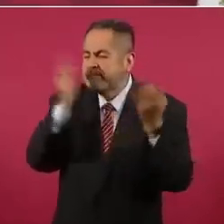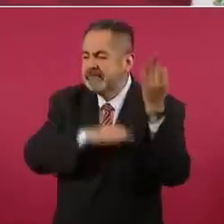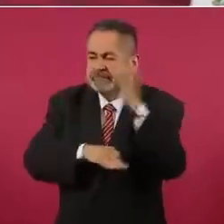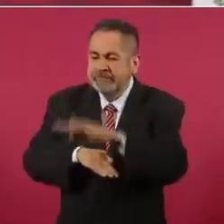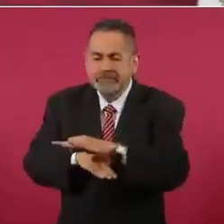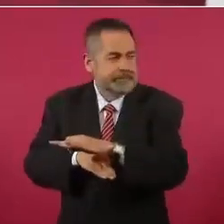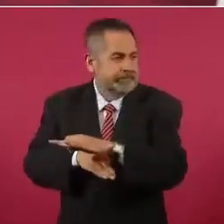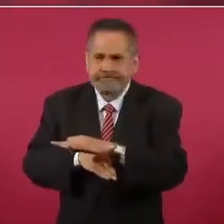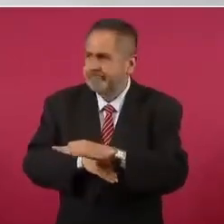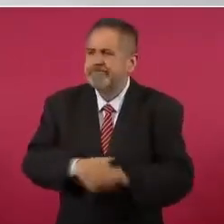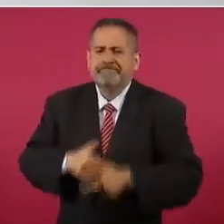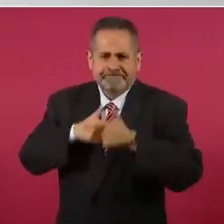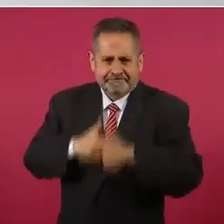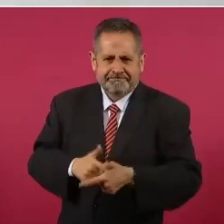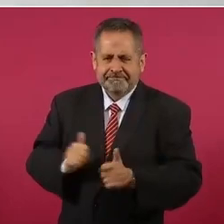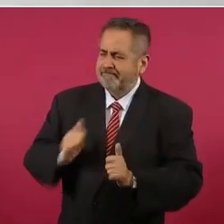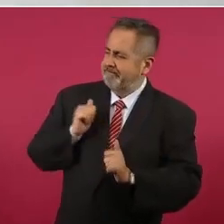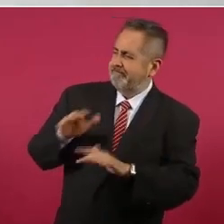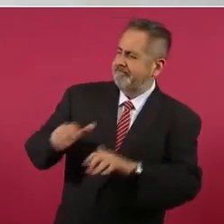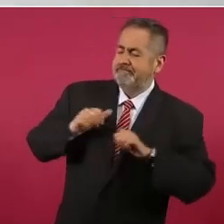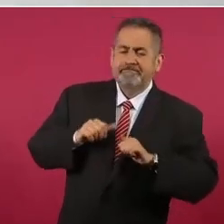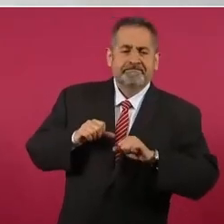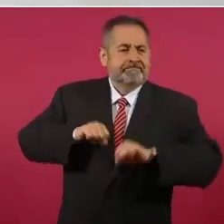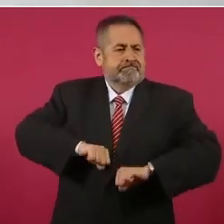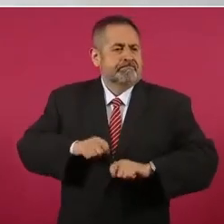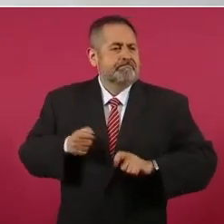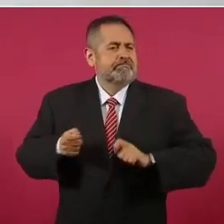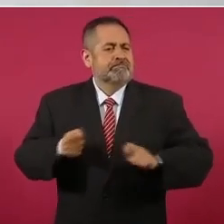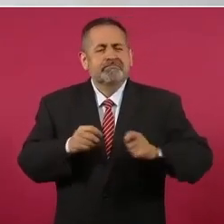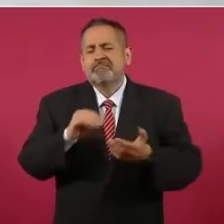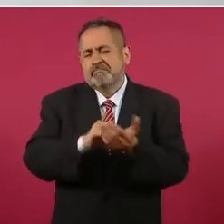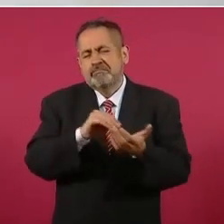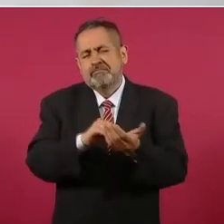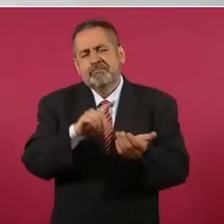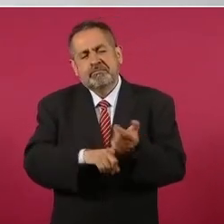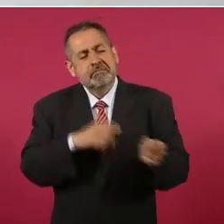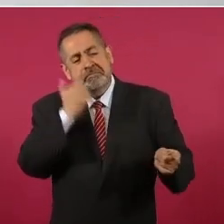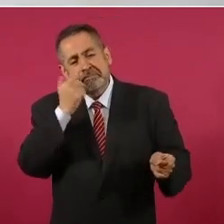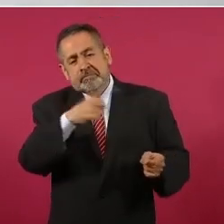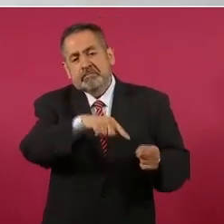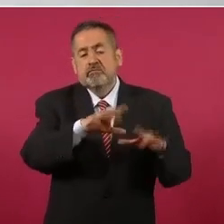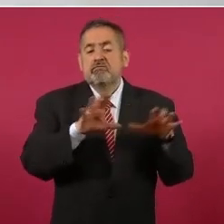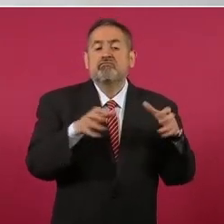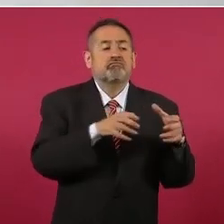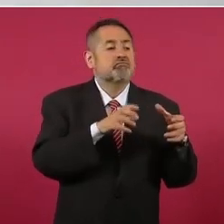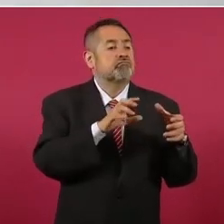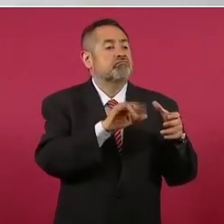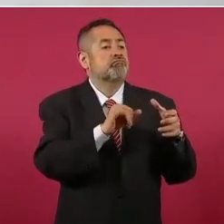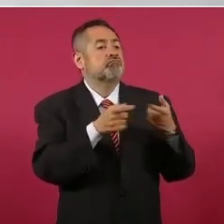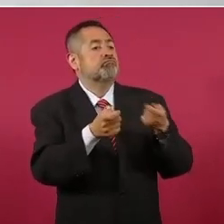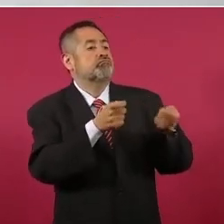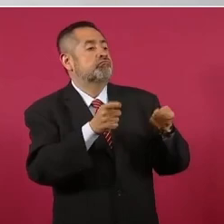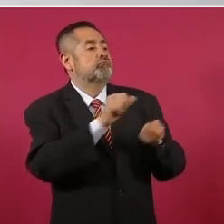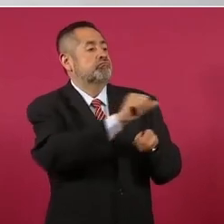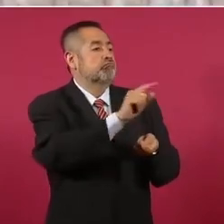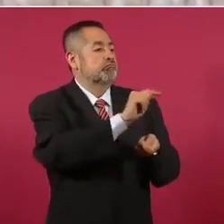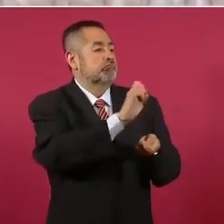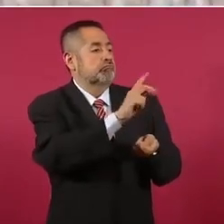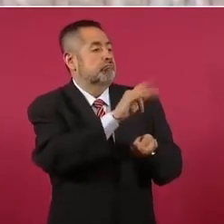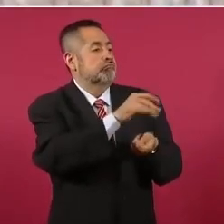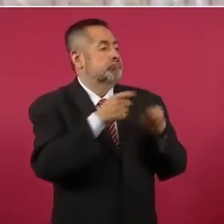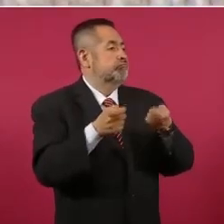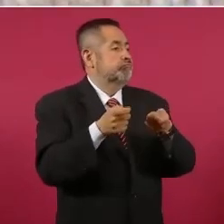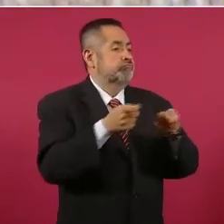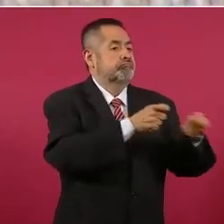teniéndose ellos el control de los organismos electorales para seguir haciendo fraudes.